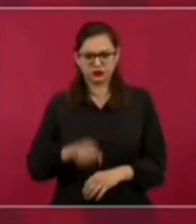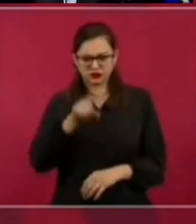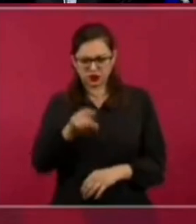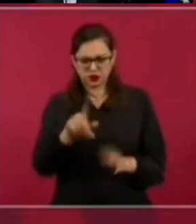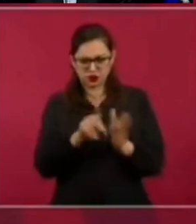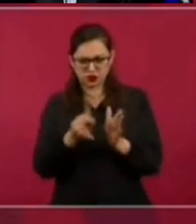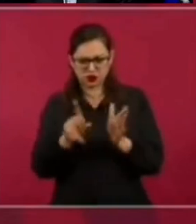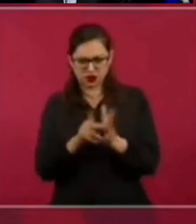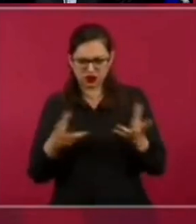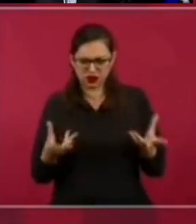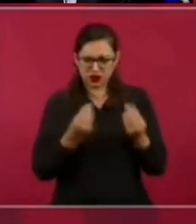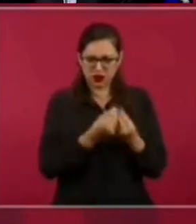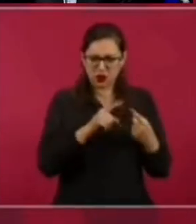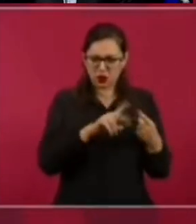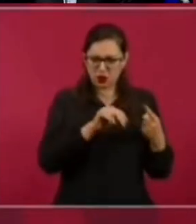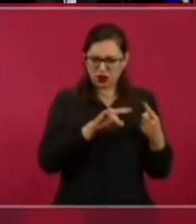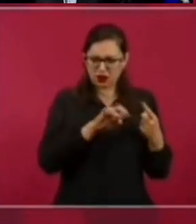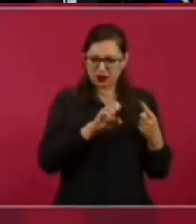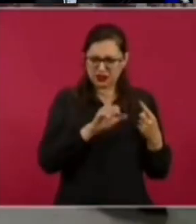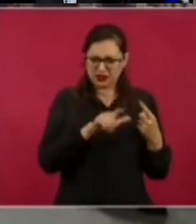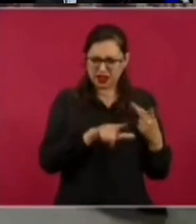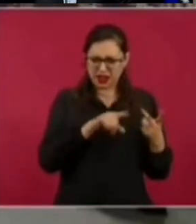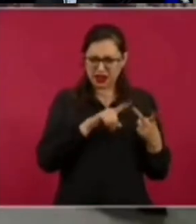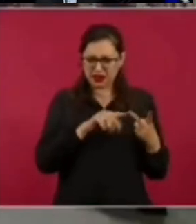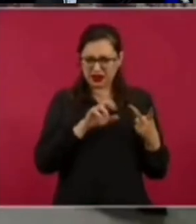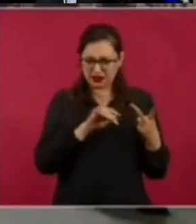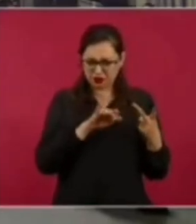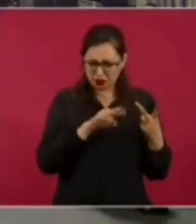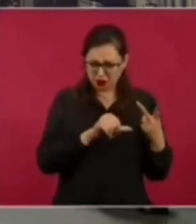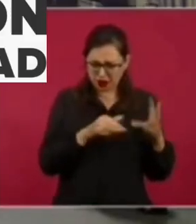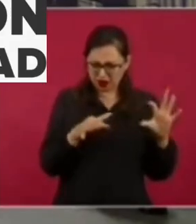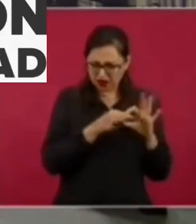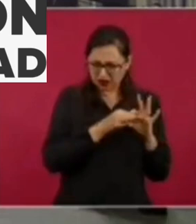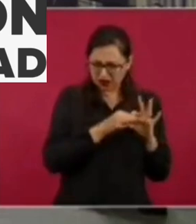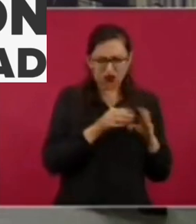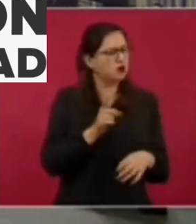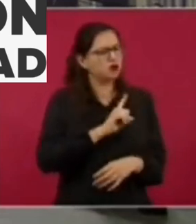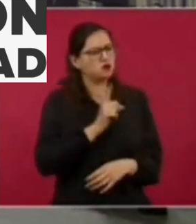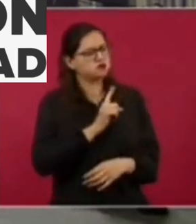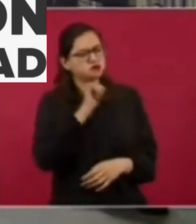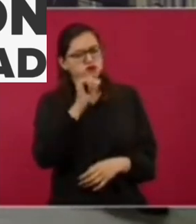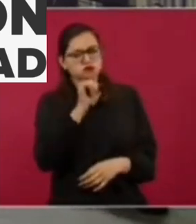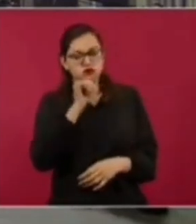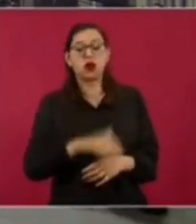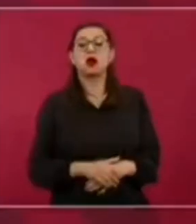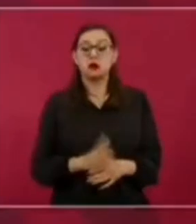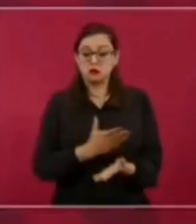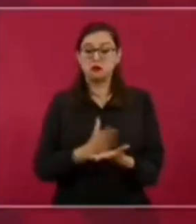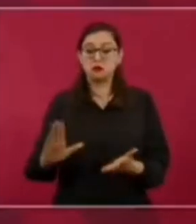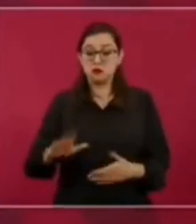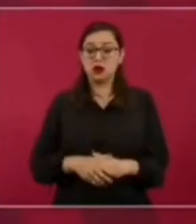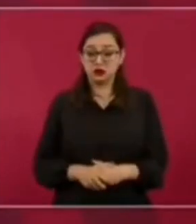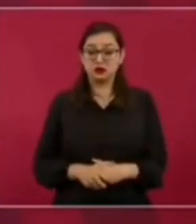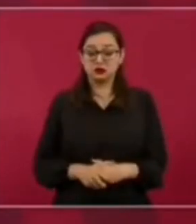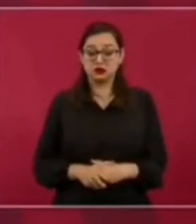corrupción por financiar a la Organización Civil Mexicanos contra la Corrupción e Impunidad. Y es que durante